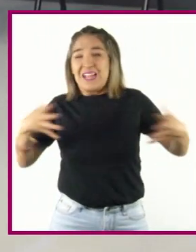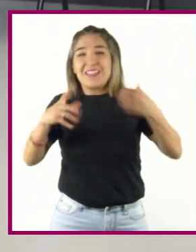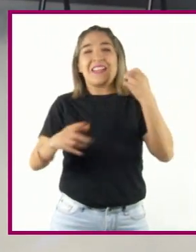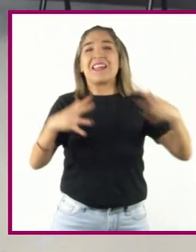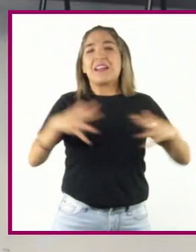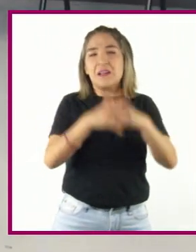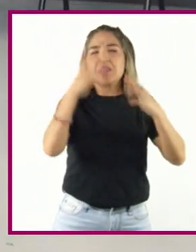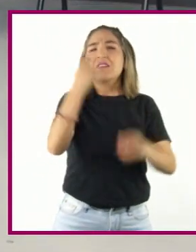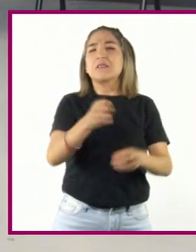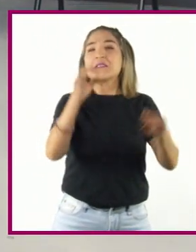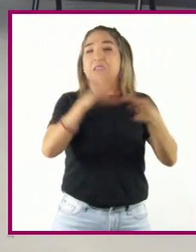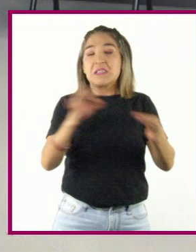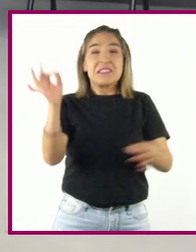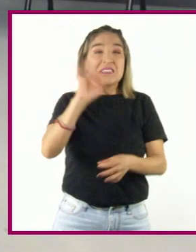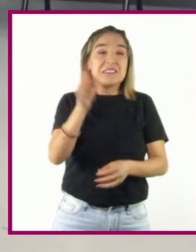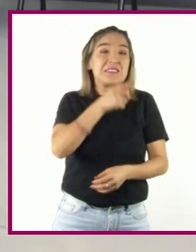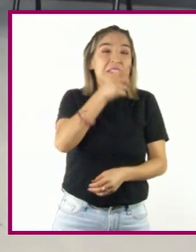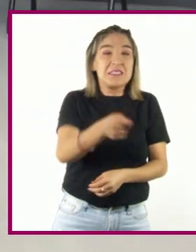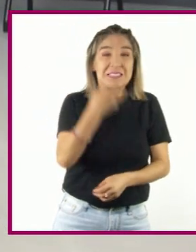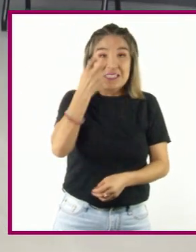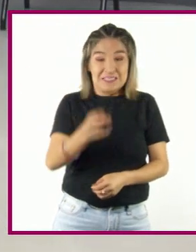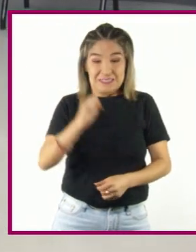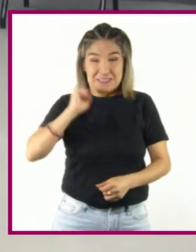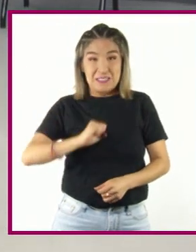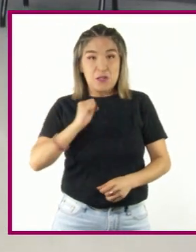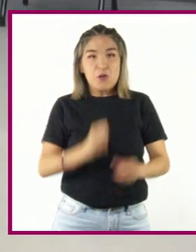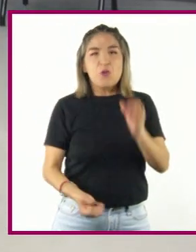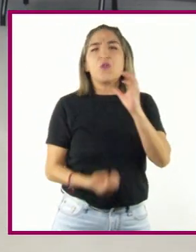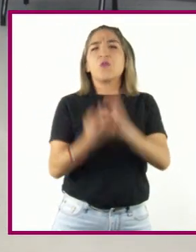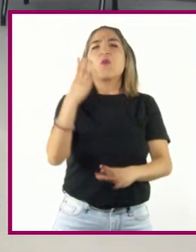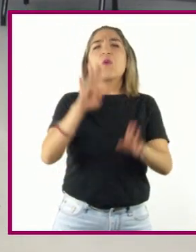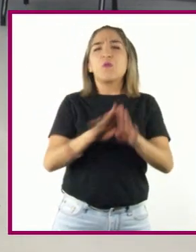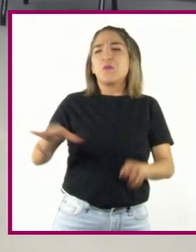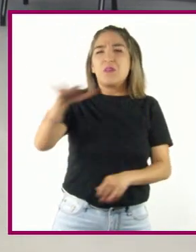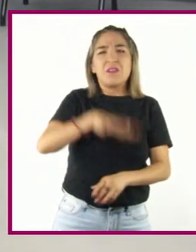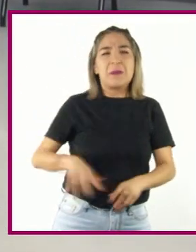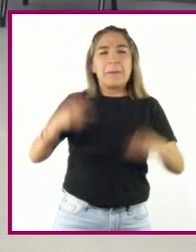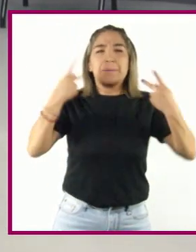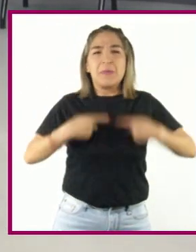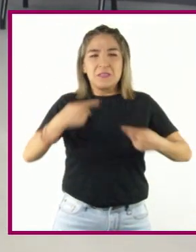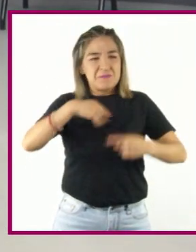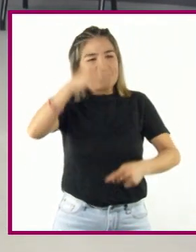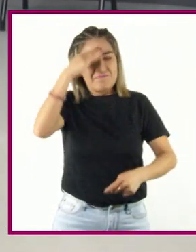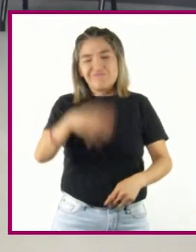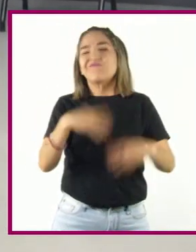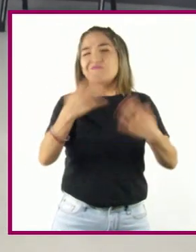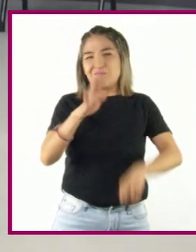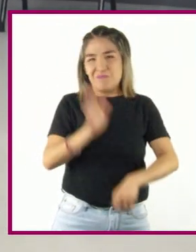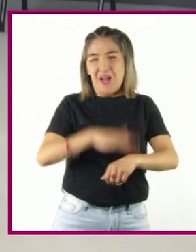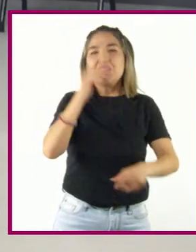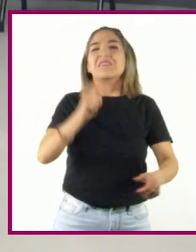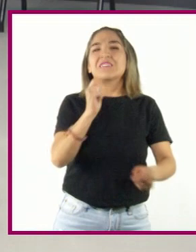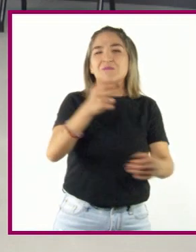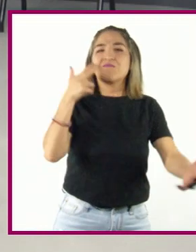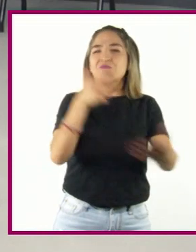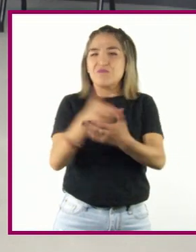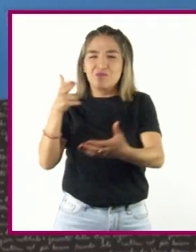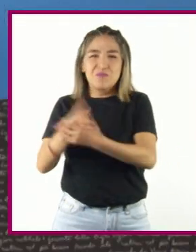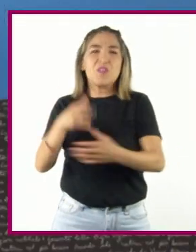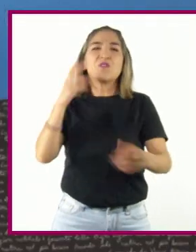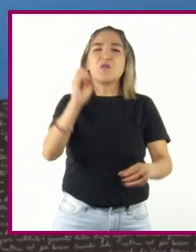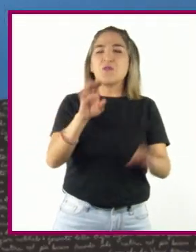auguran que este será un siglo en el que el mundo vivirá ajeno a la presencia constante de armas y a los brotes de violencia.